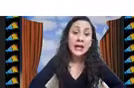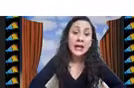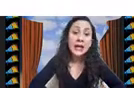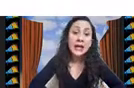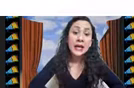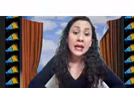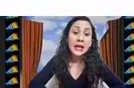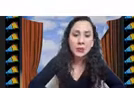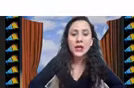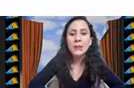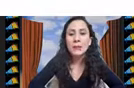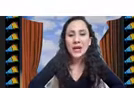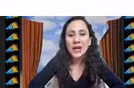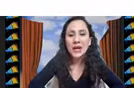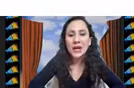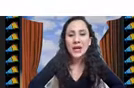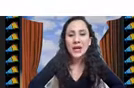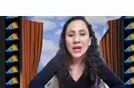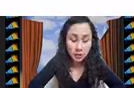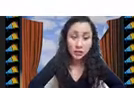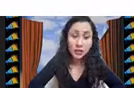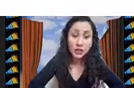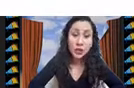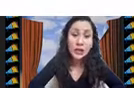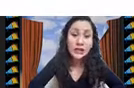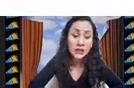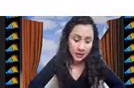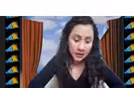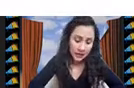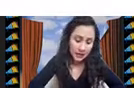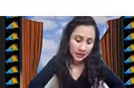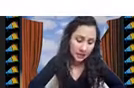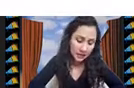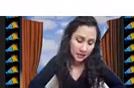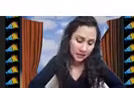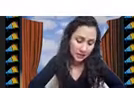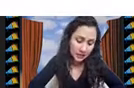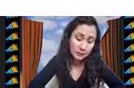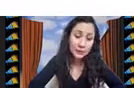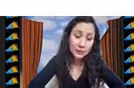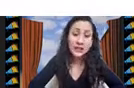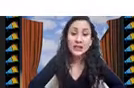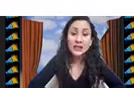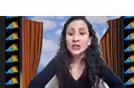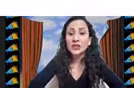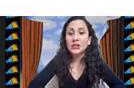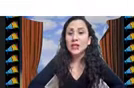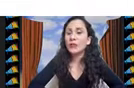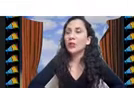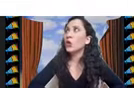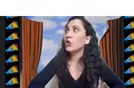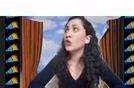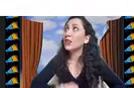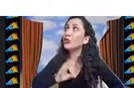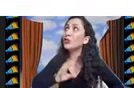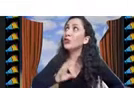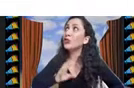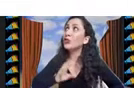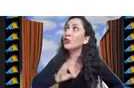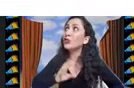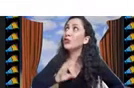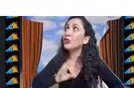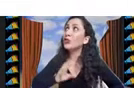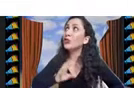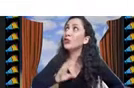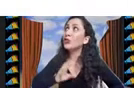trabajando aún con el problema de empacado de objetos en contenedores y estamos diseñando dentro